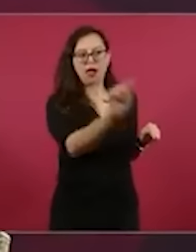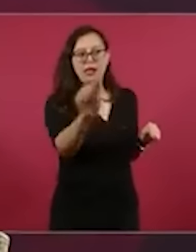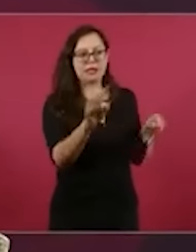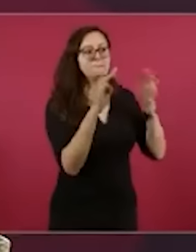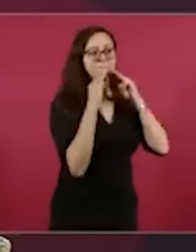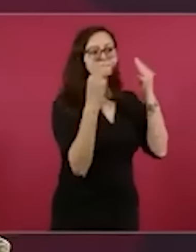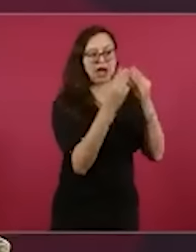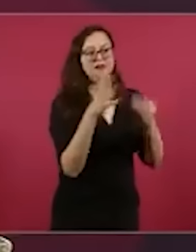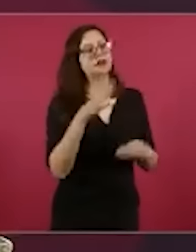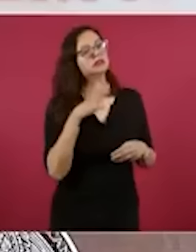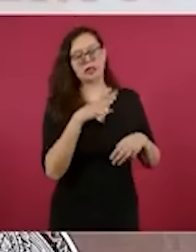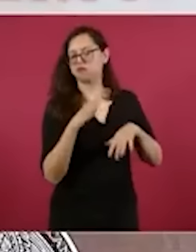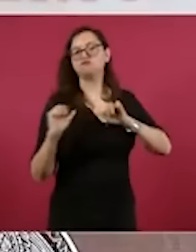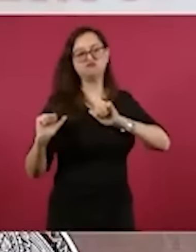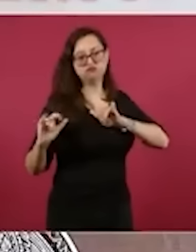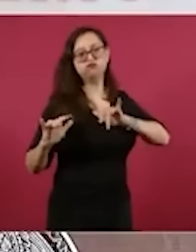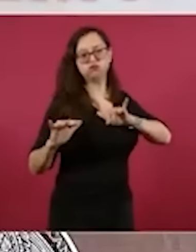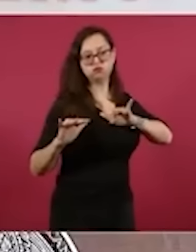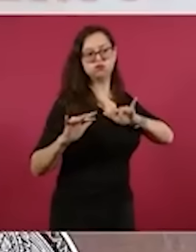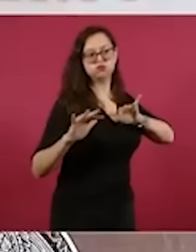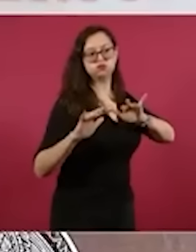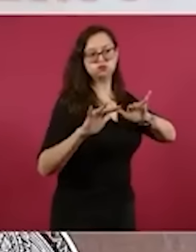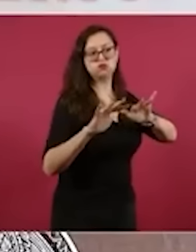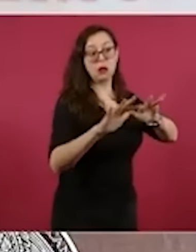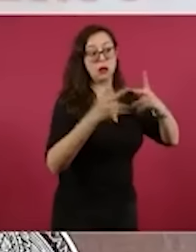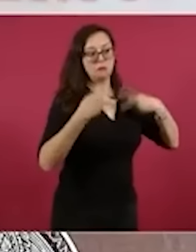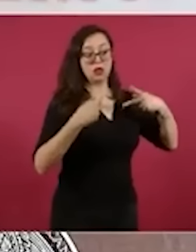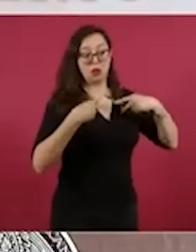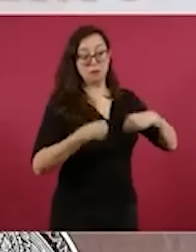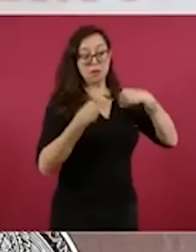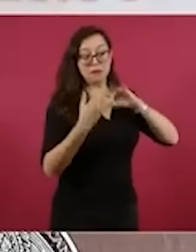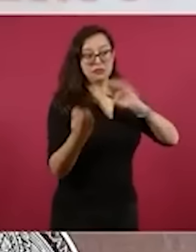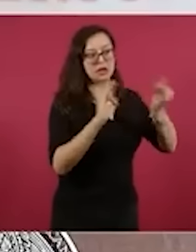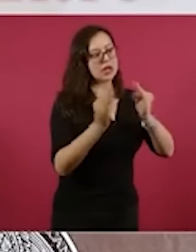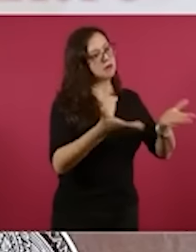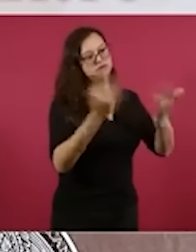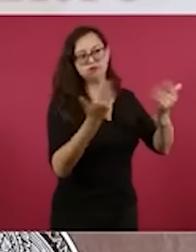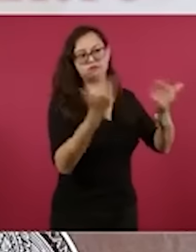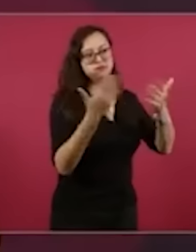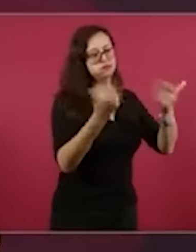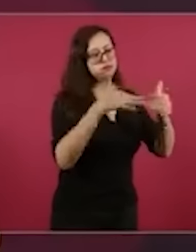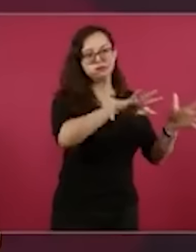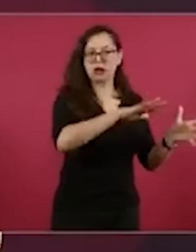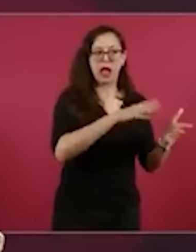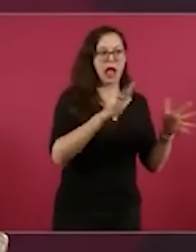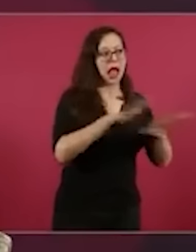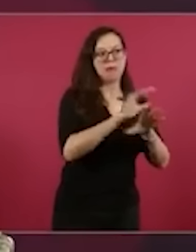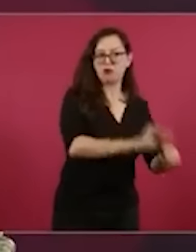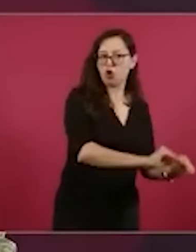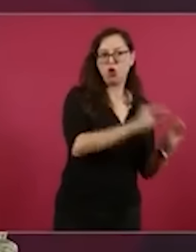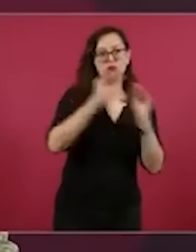delictivos, desplegar en poblaciones o en áreas aledañas a esos lugares. Se